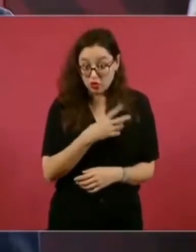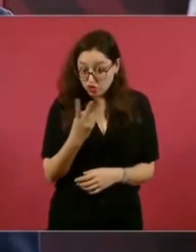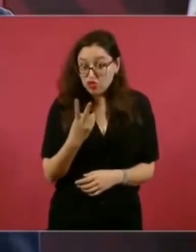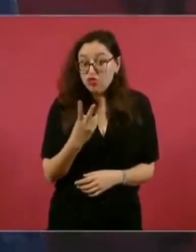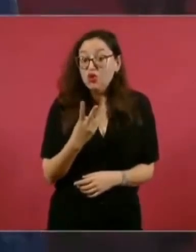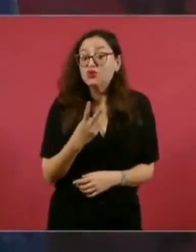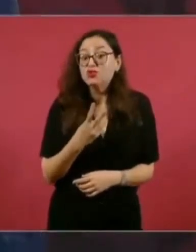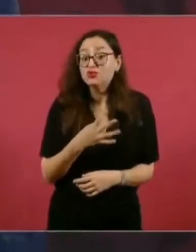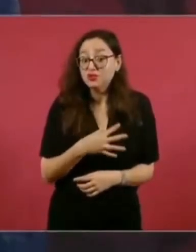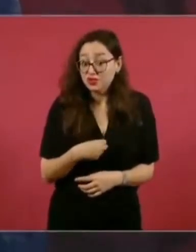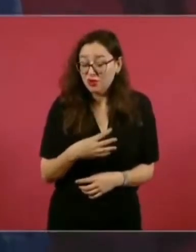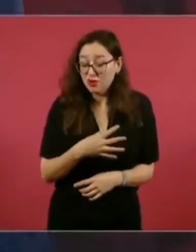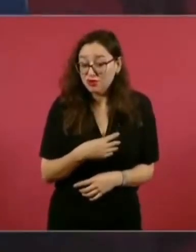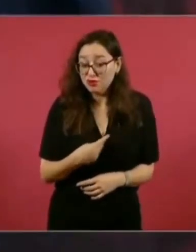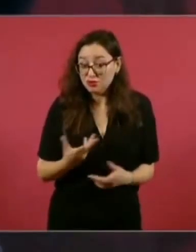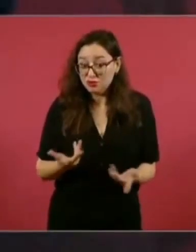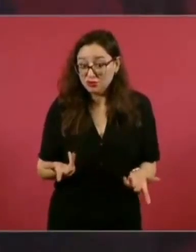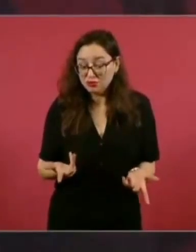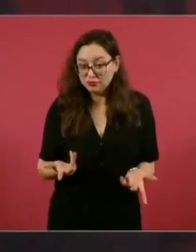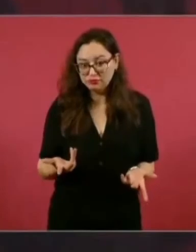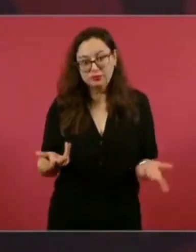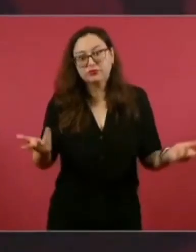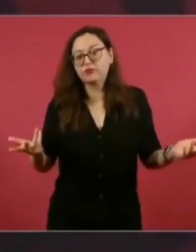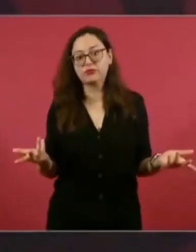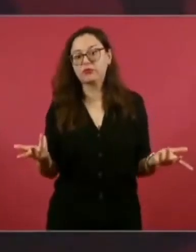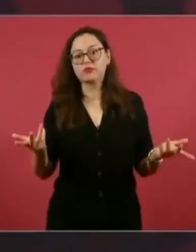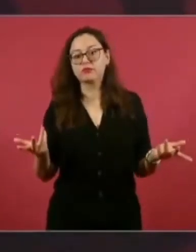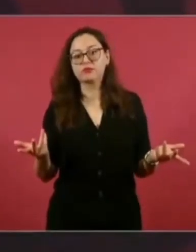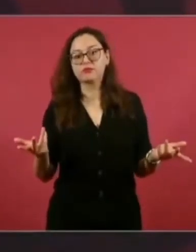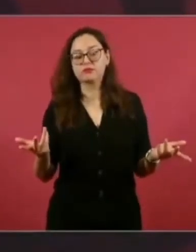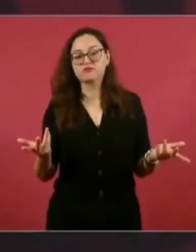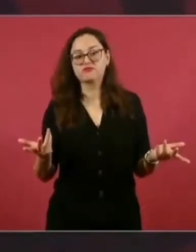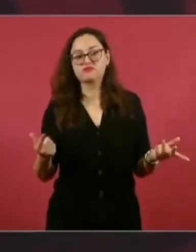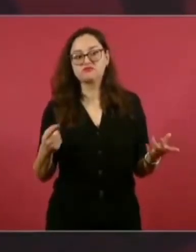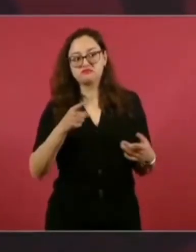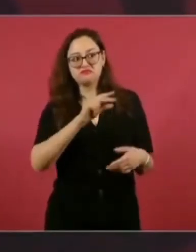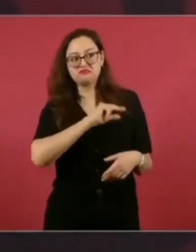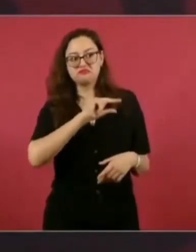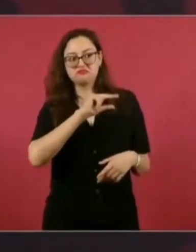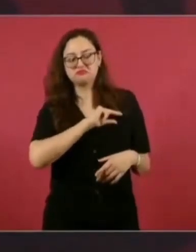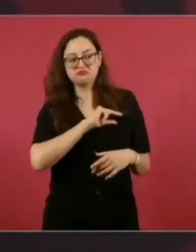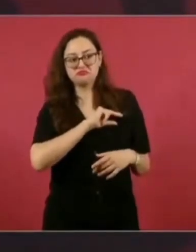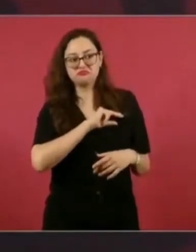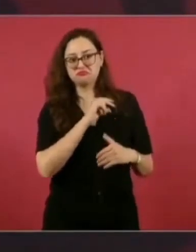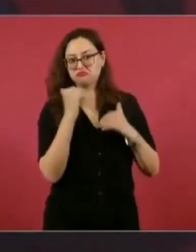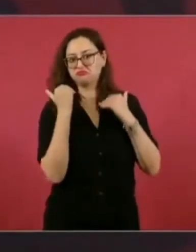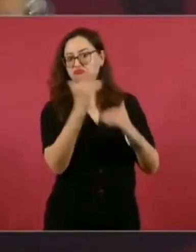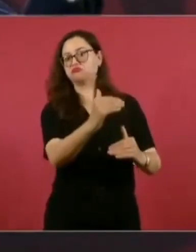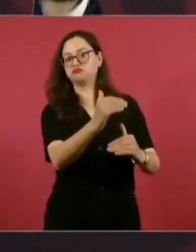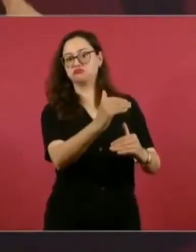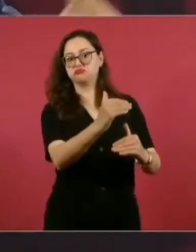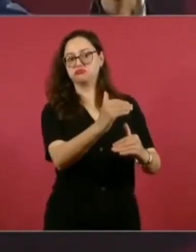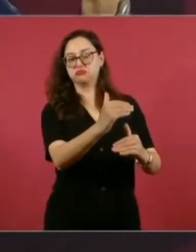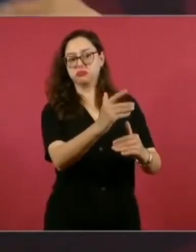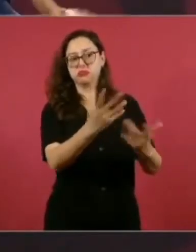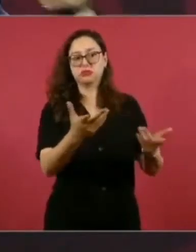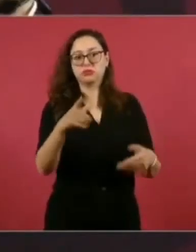pues llegó el momento que se estancó y al final